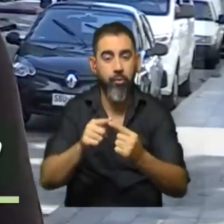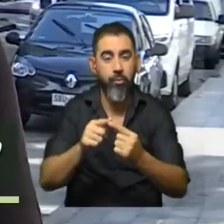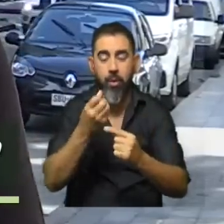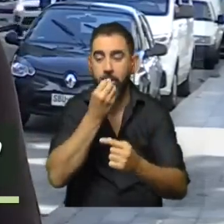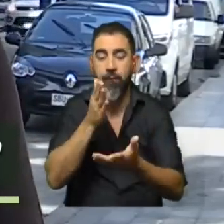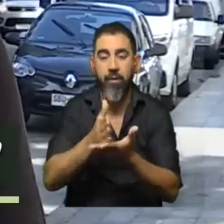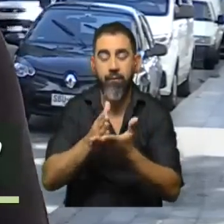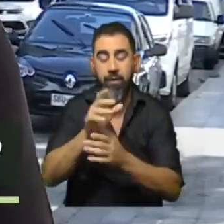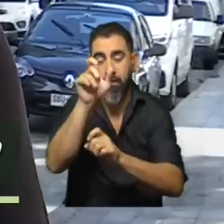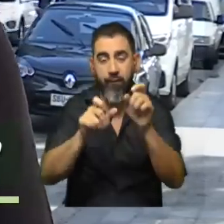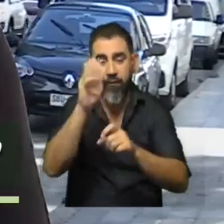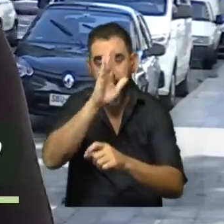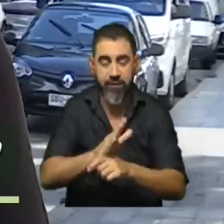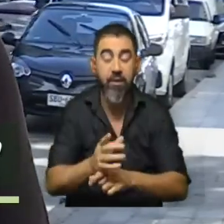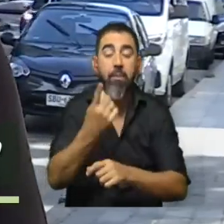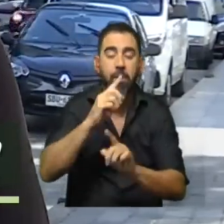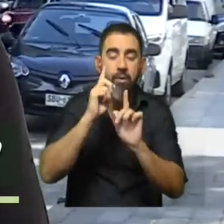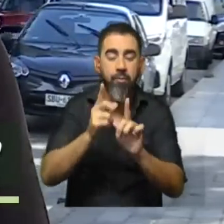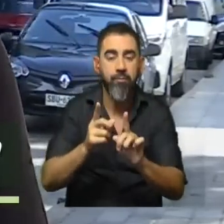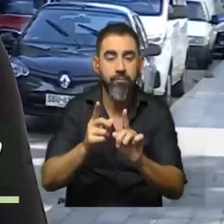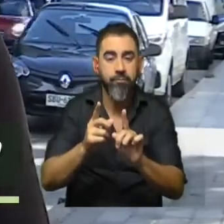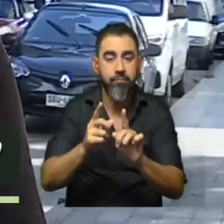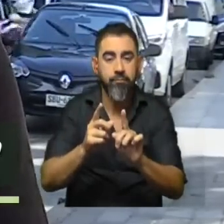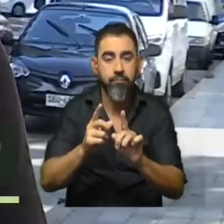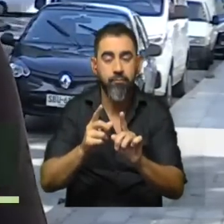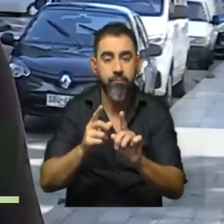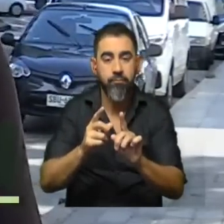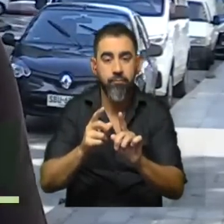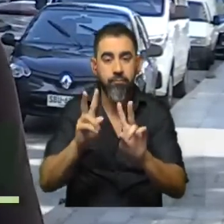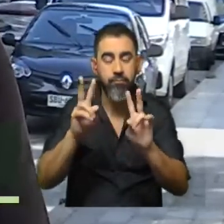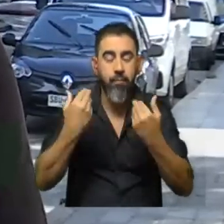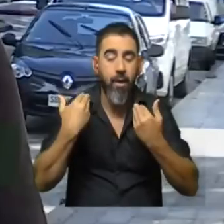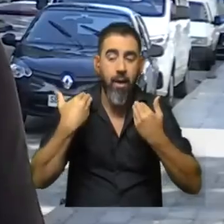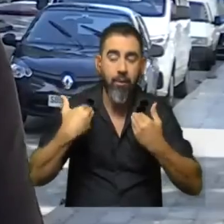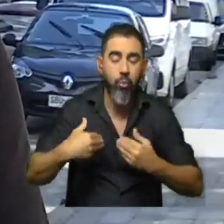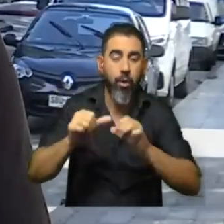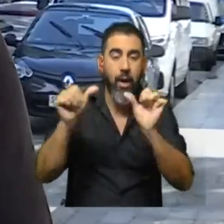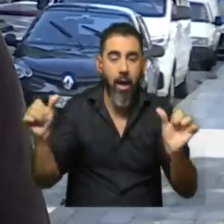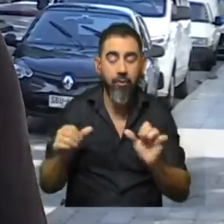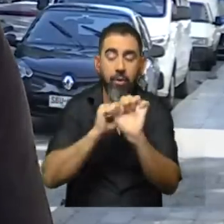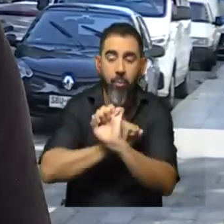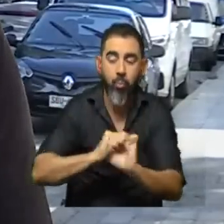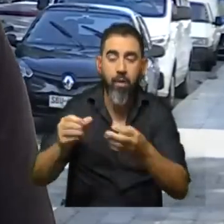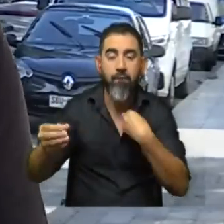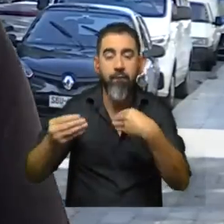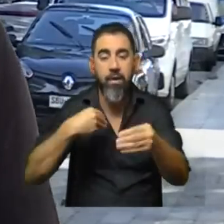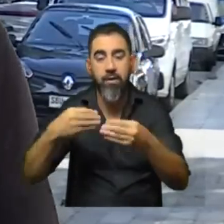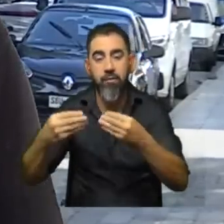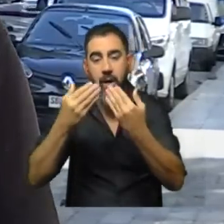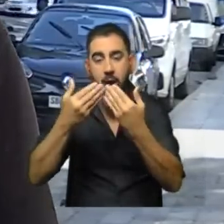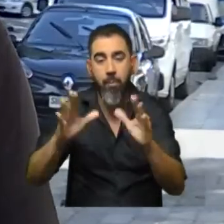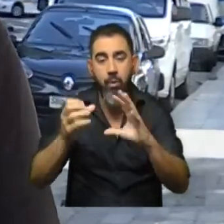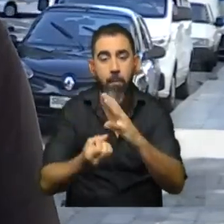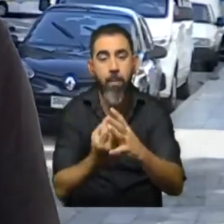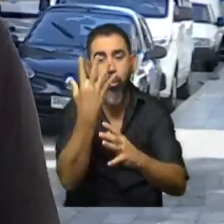favorezcan al pueblo brasileño, pero que también se enmarquen en un juego de actitudes y acciones que permitan la flexibilización y la apertura del